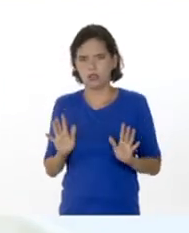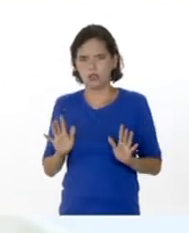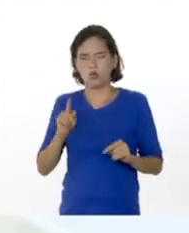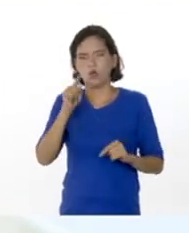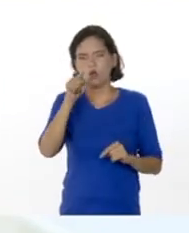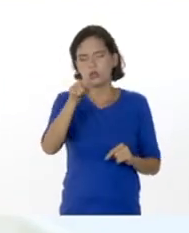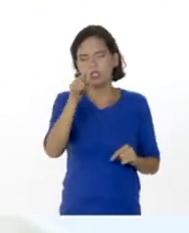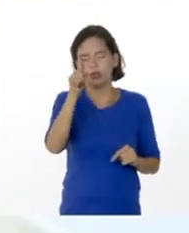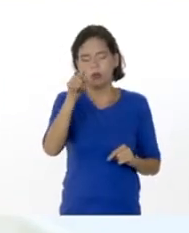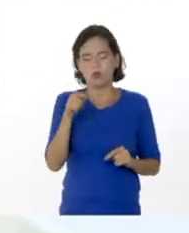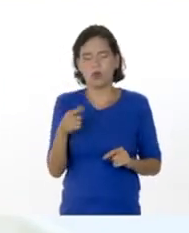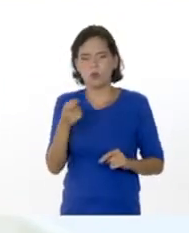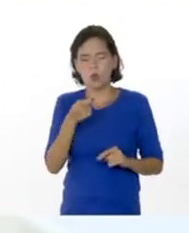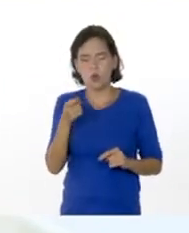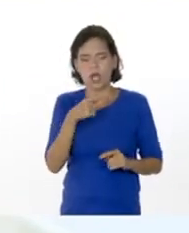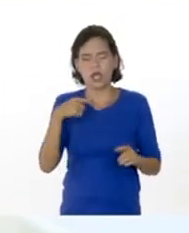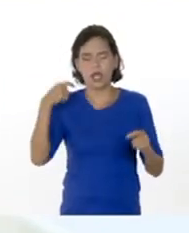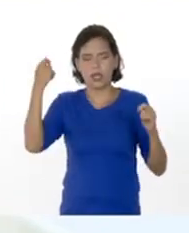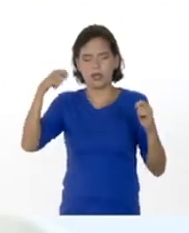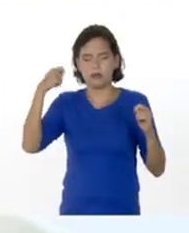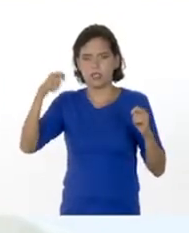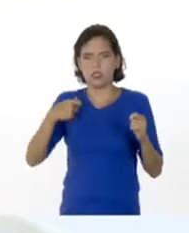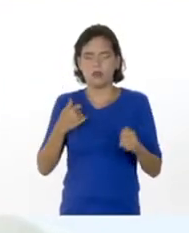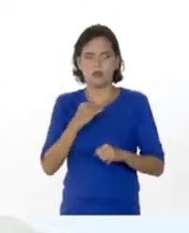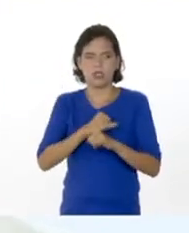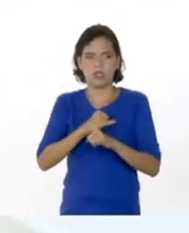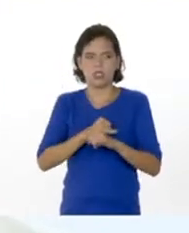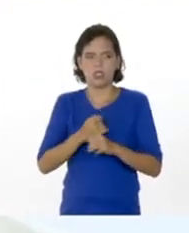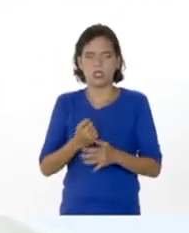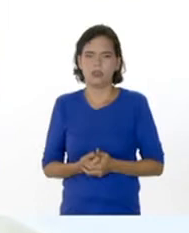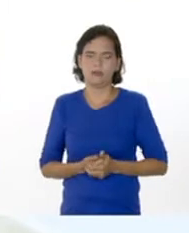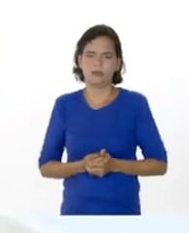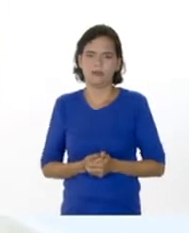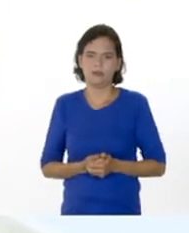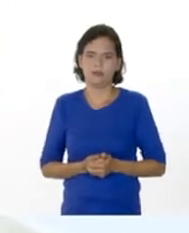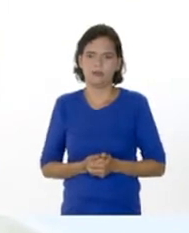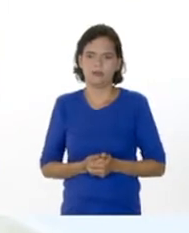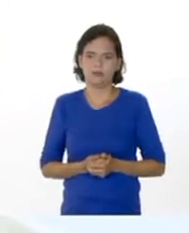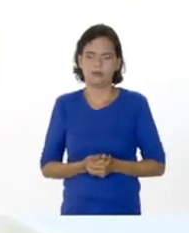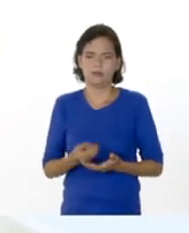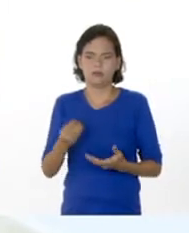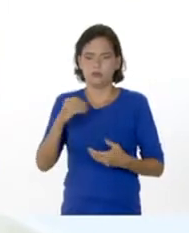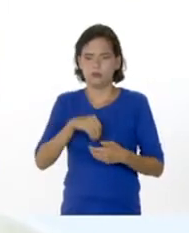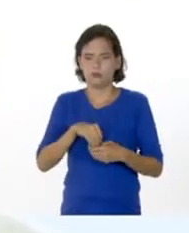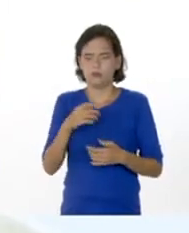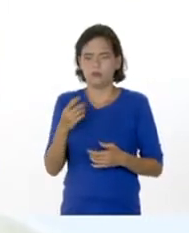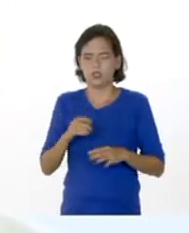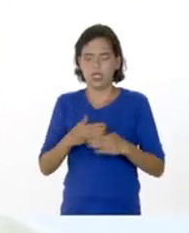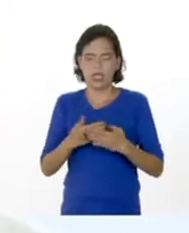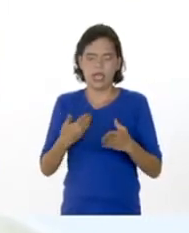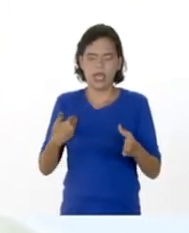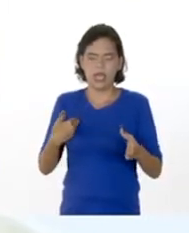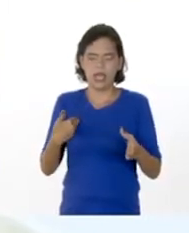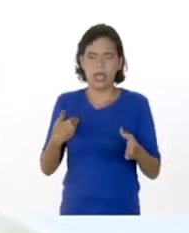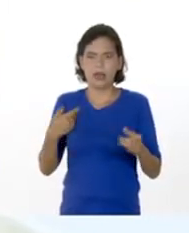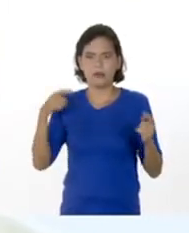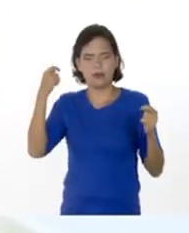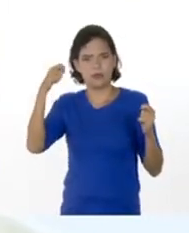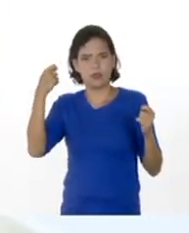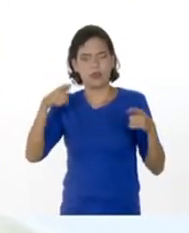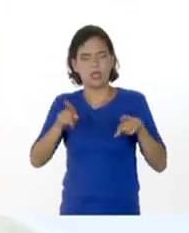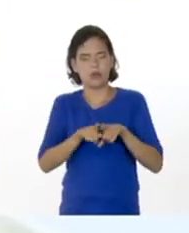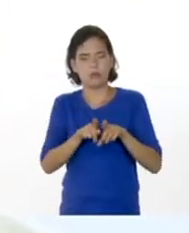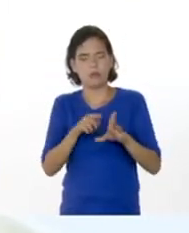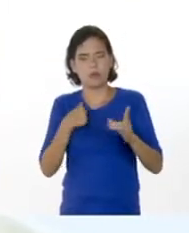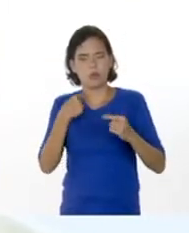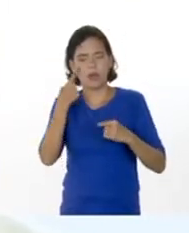Solamente ustedes van con ese link, van a buscar en su navegador y introducen el link y les abre el video. En